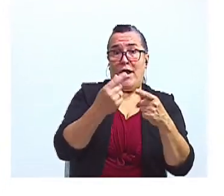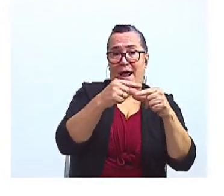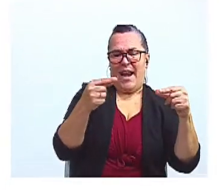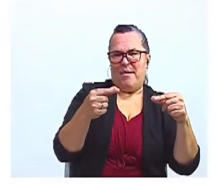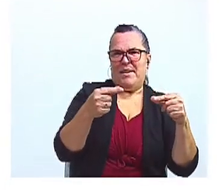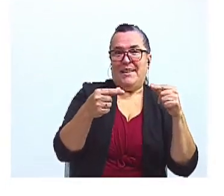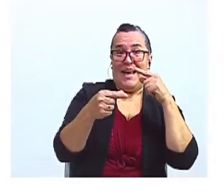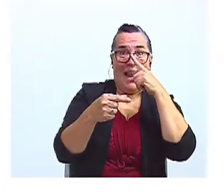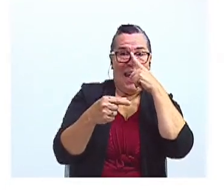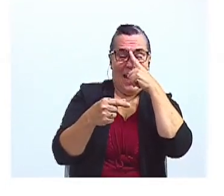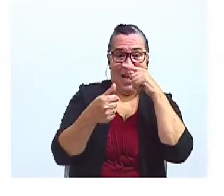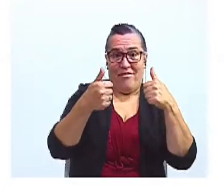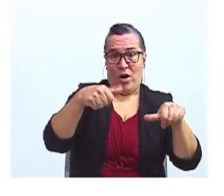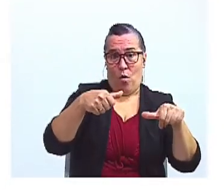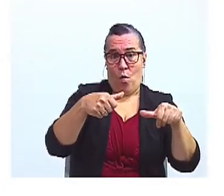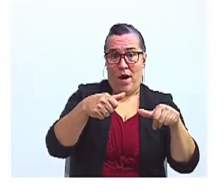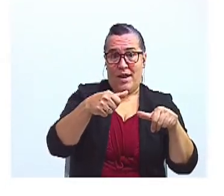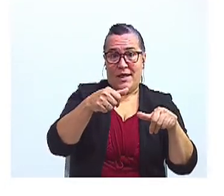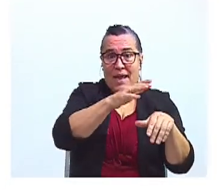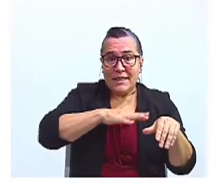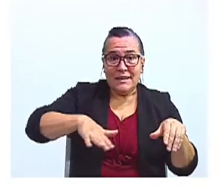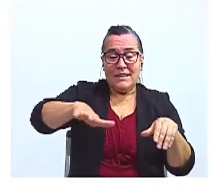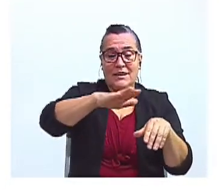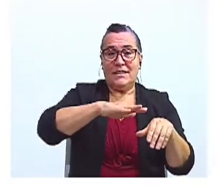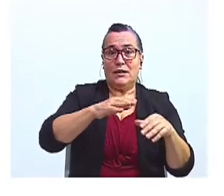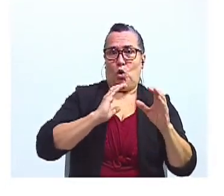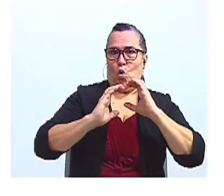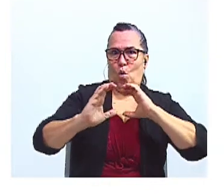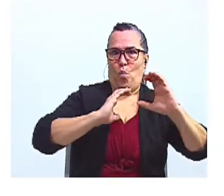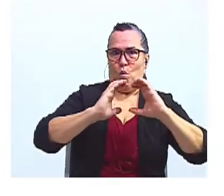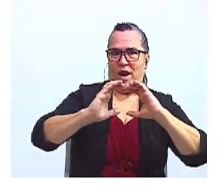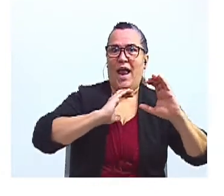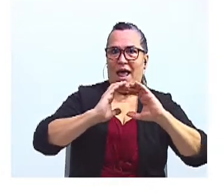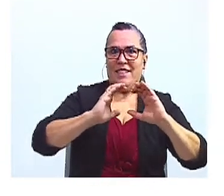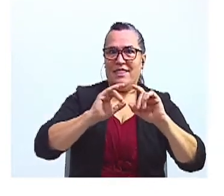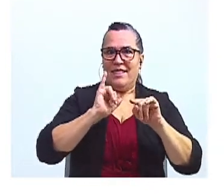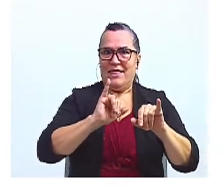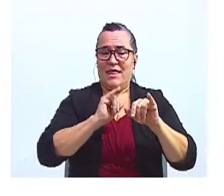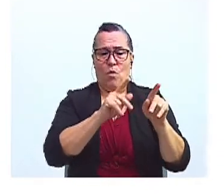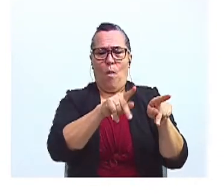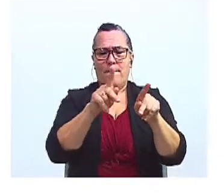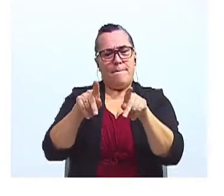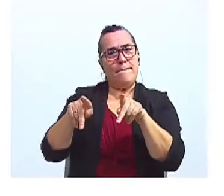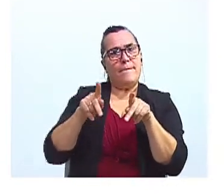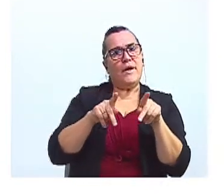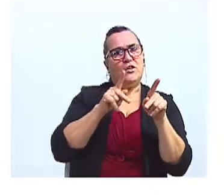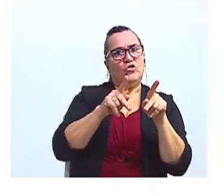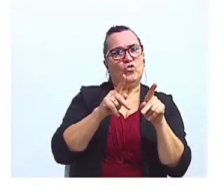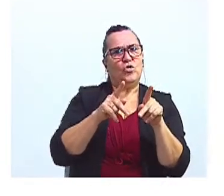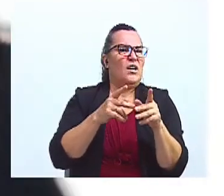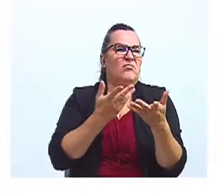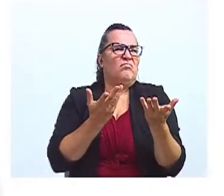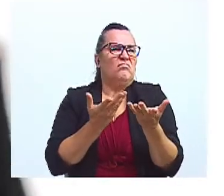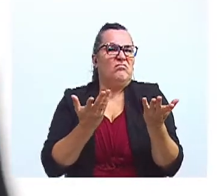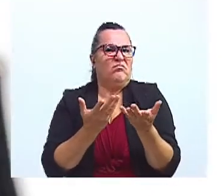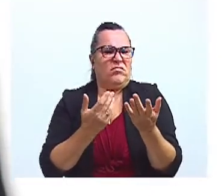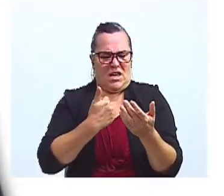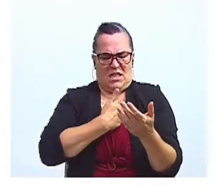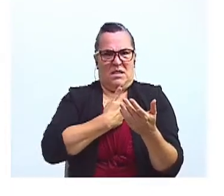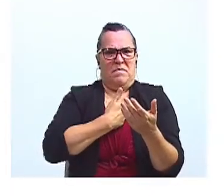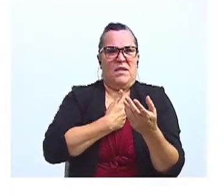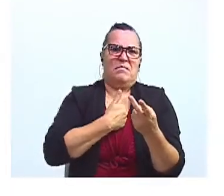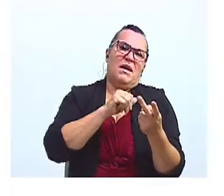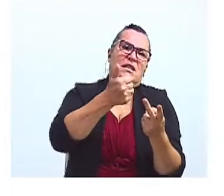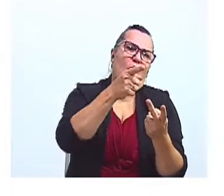Recuerden, estamos en un hecho comunicativo donde las personas se refieren a sí mismas